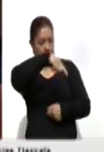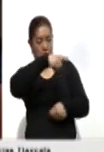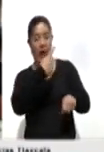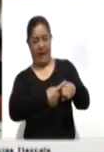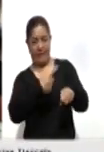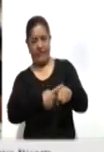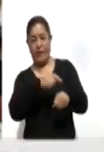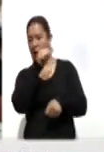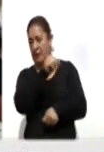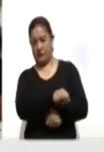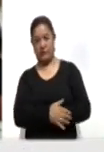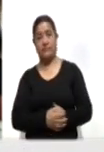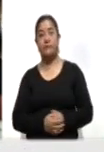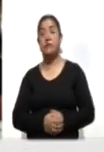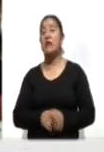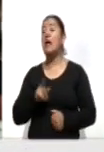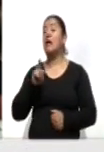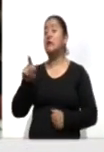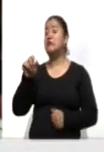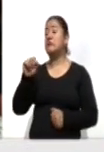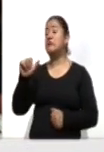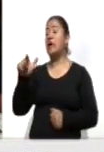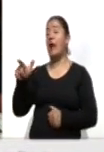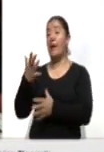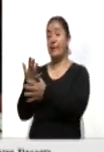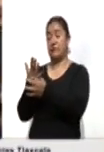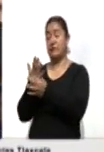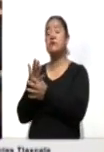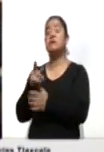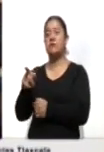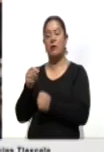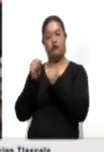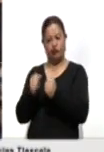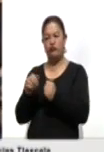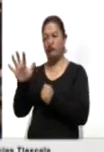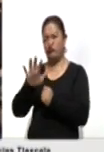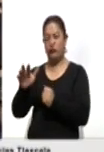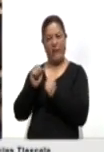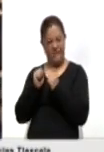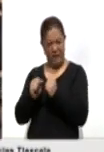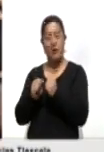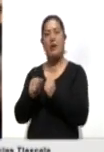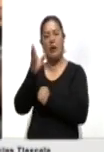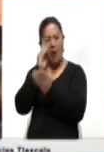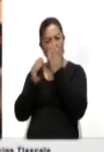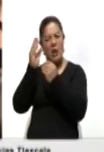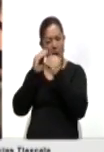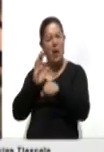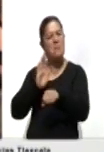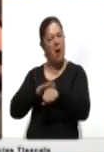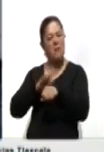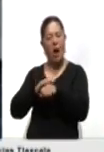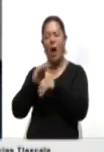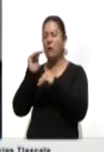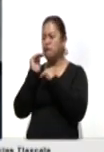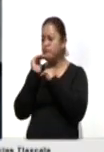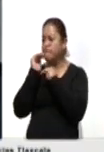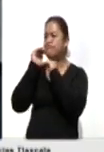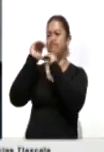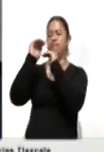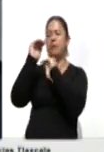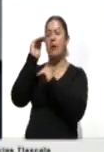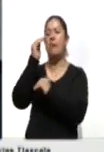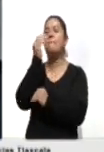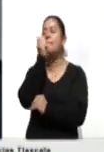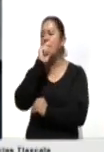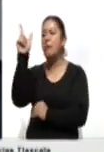estatal subrayó que este tipo de encuentros permite fortalecer el sistema de salud del Estado, así como la profesionalización del personal para que